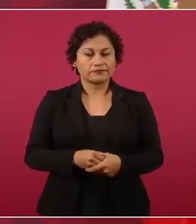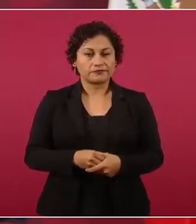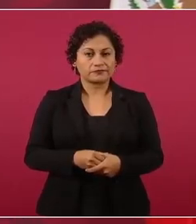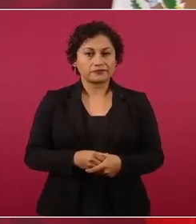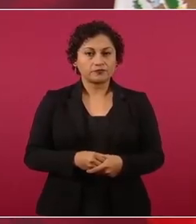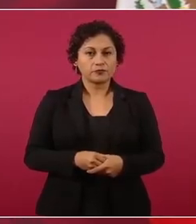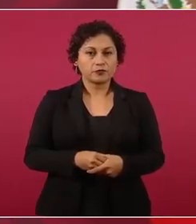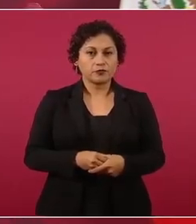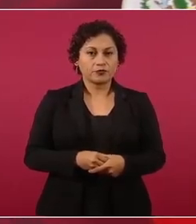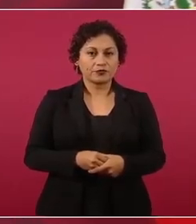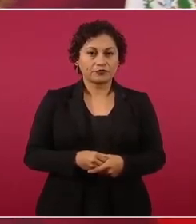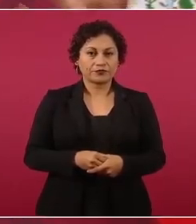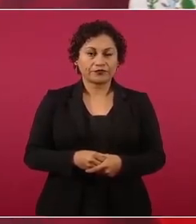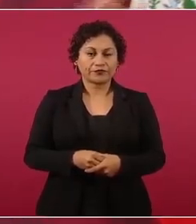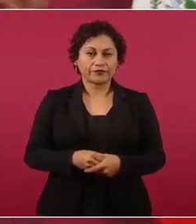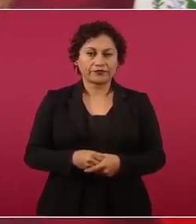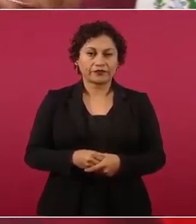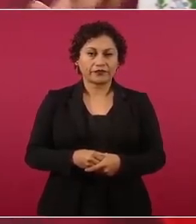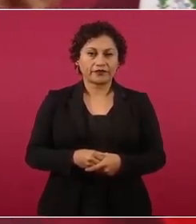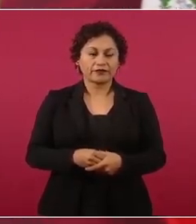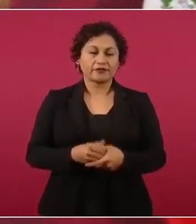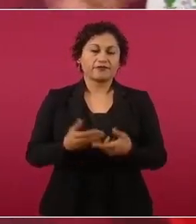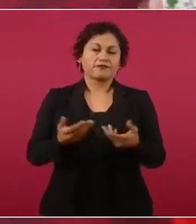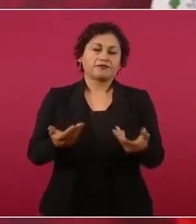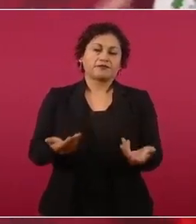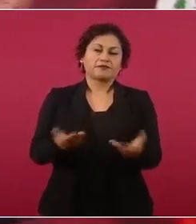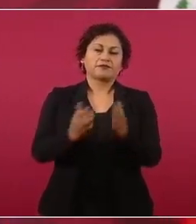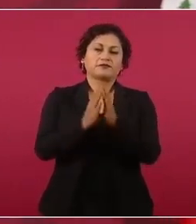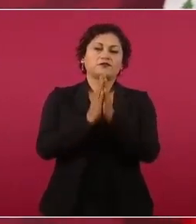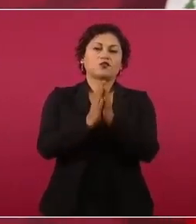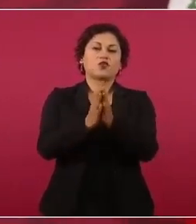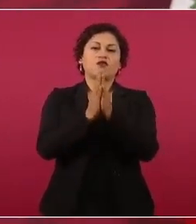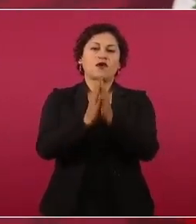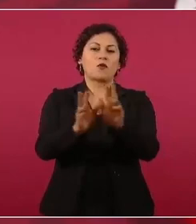¿Cuánto dedicaban a los medios de información?